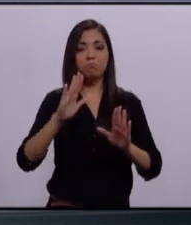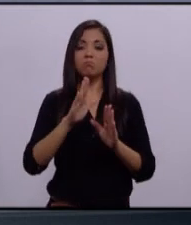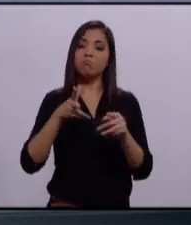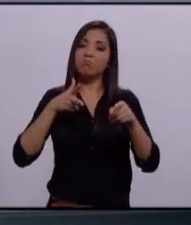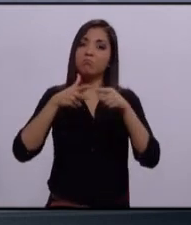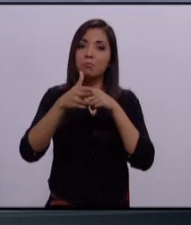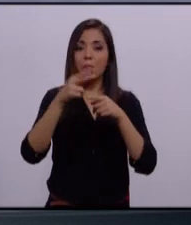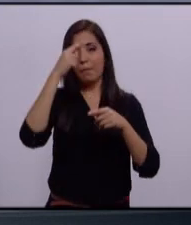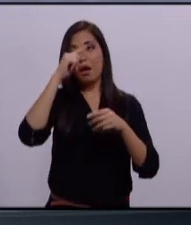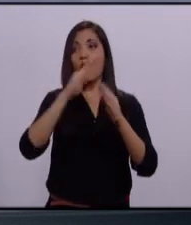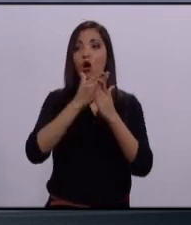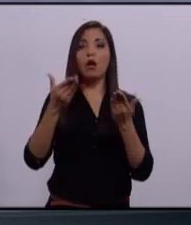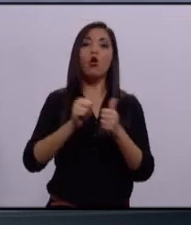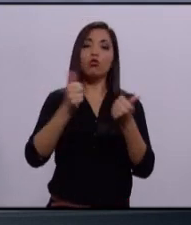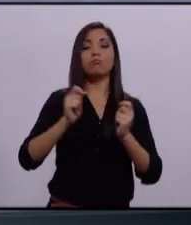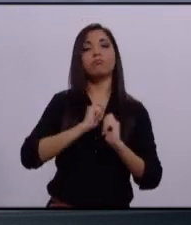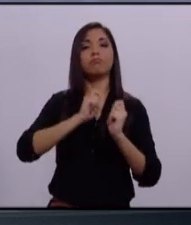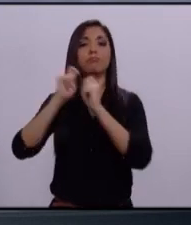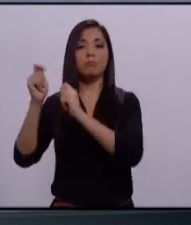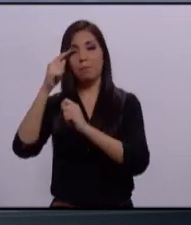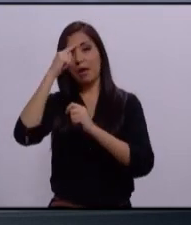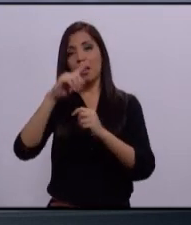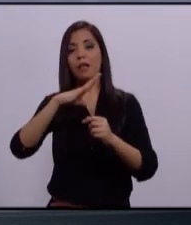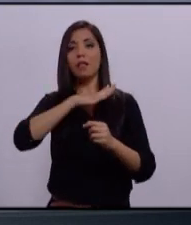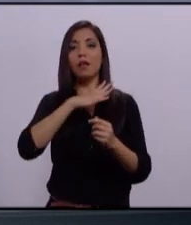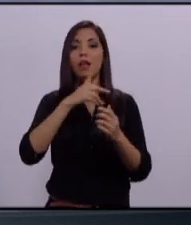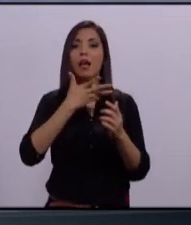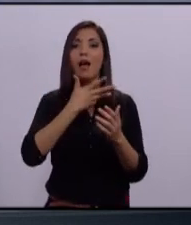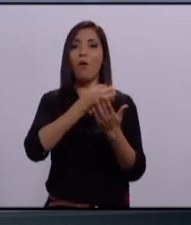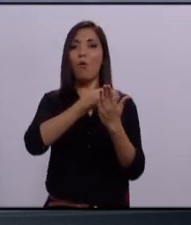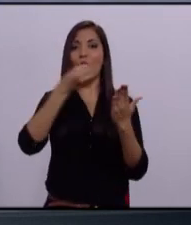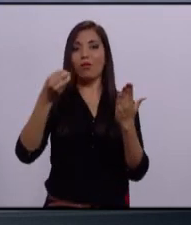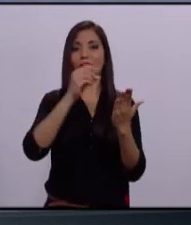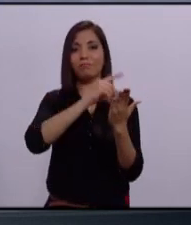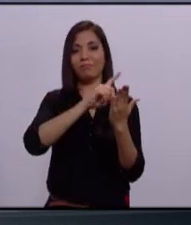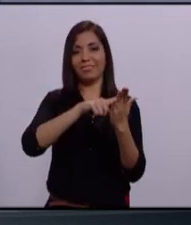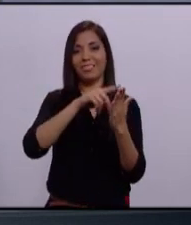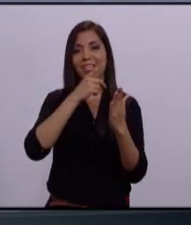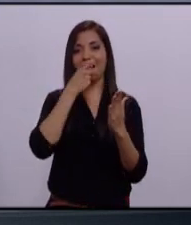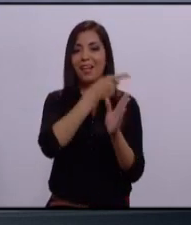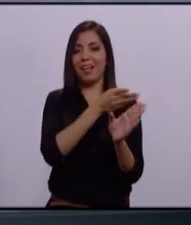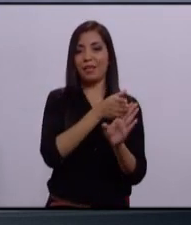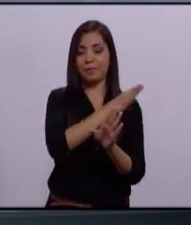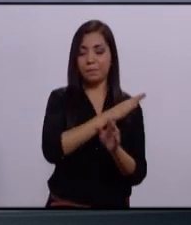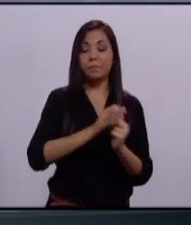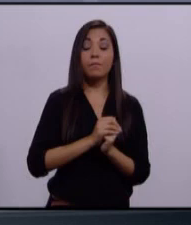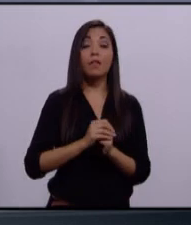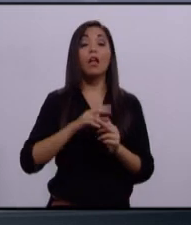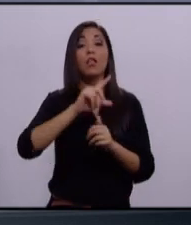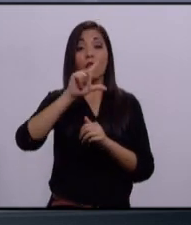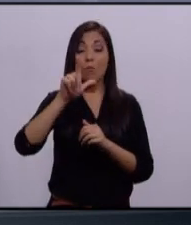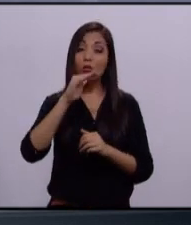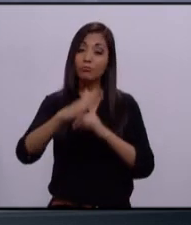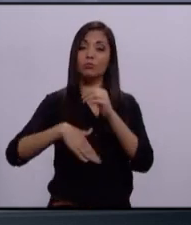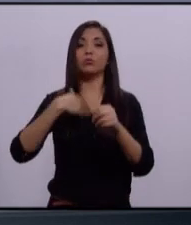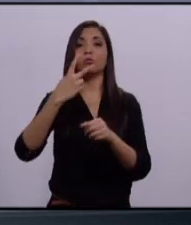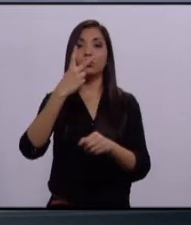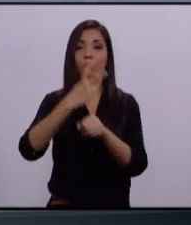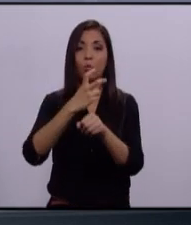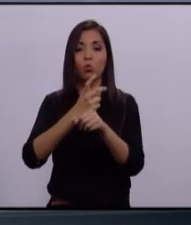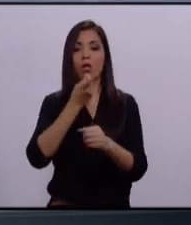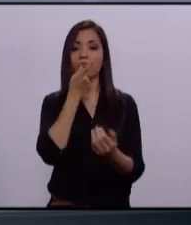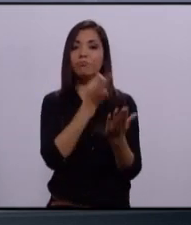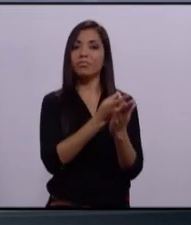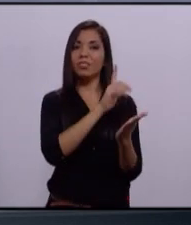de la voz al siguiente candidato en el orden sorteado antes del evento. En segundo lugar, y de acuerdo a lo que marca el